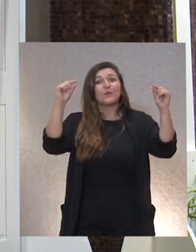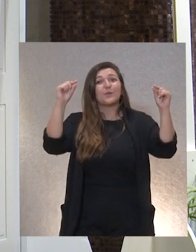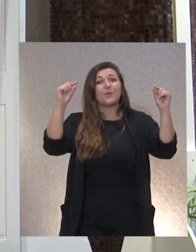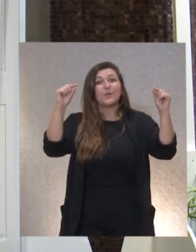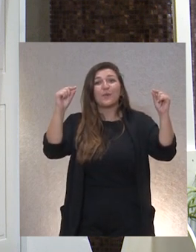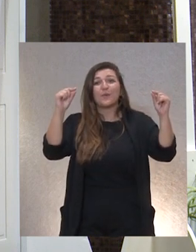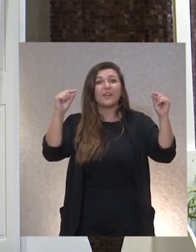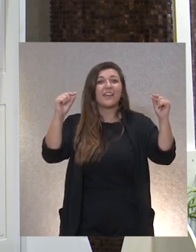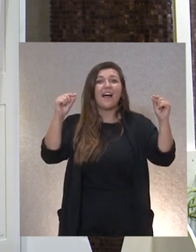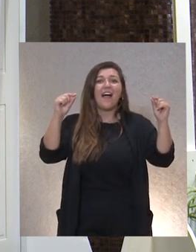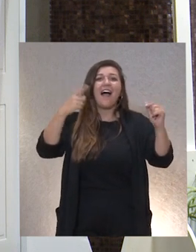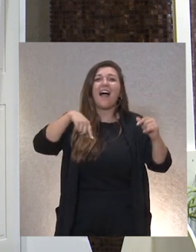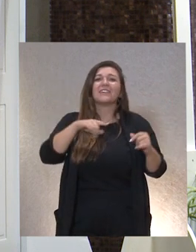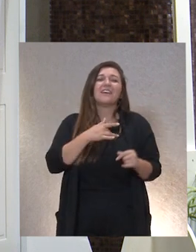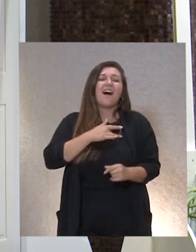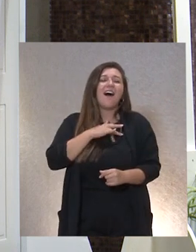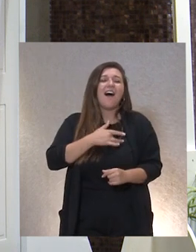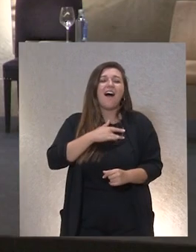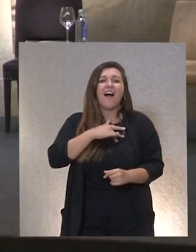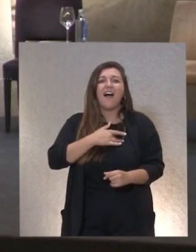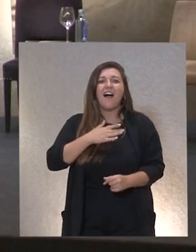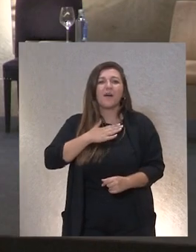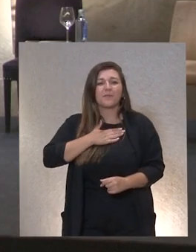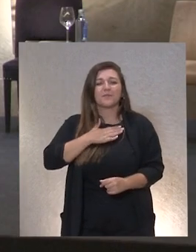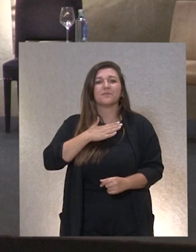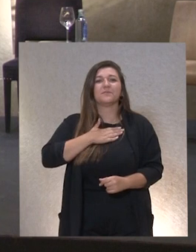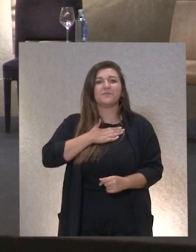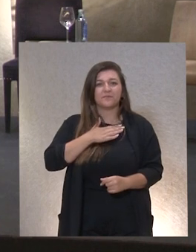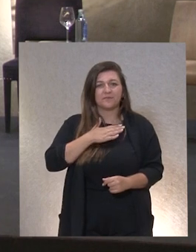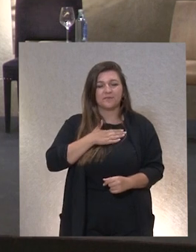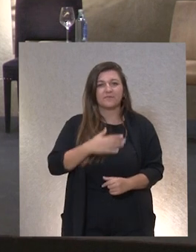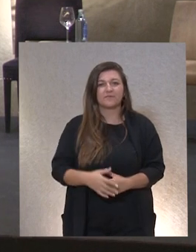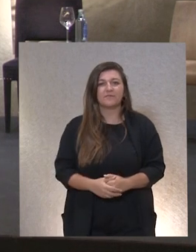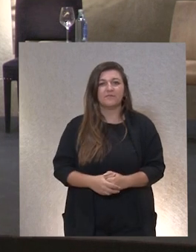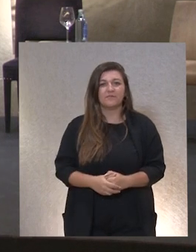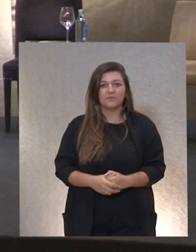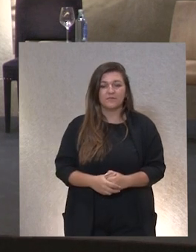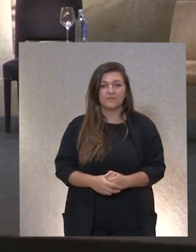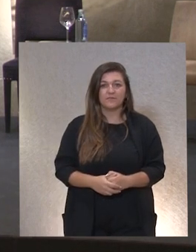Asturias de mis amores